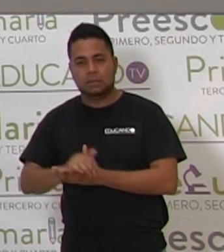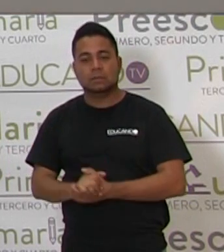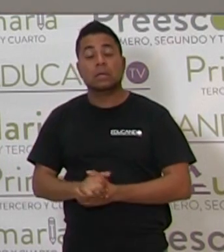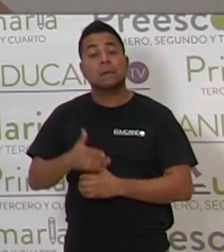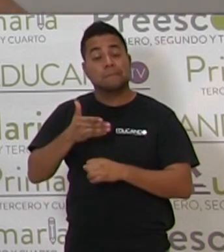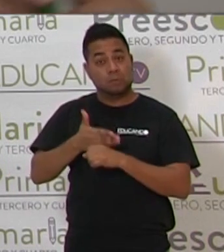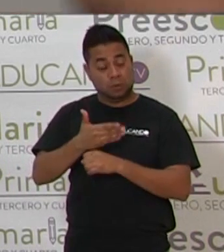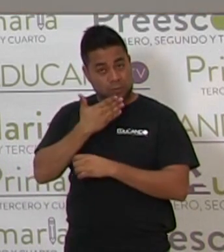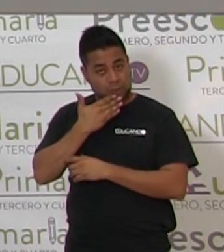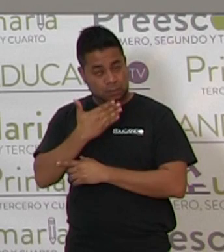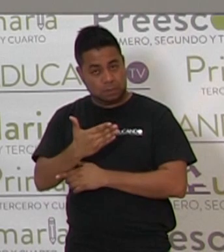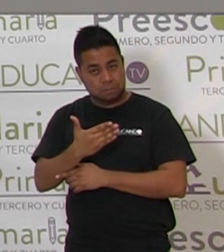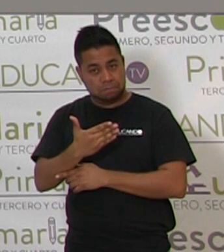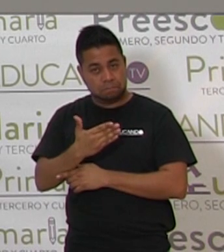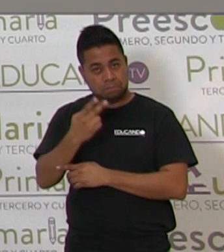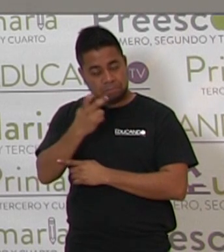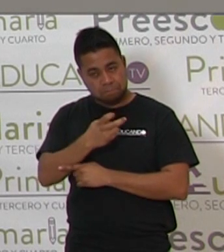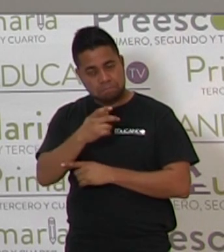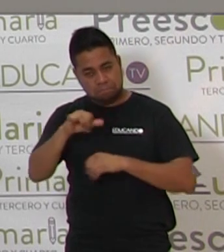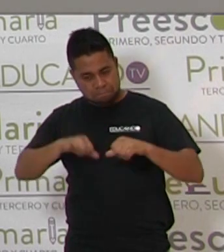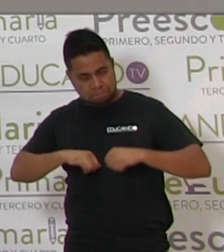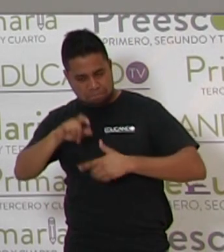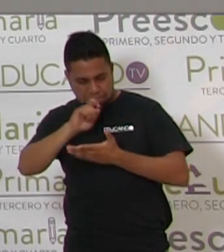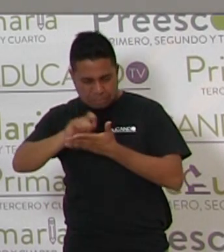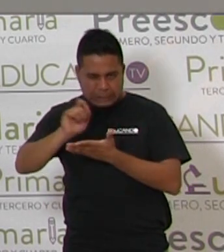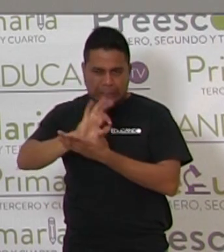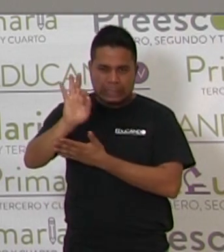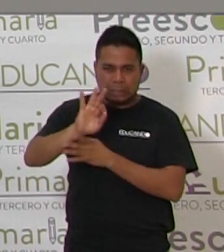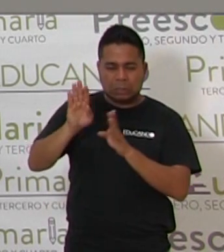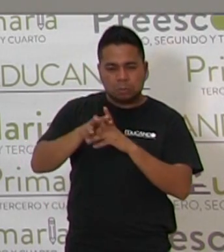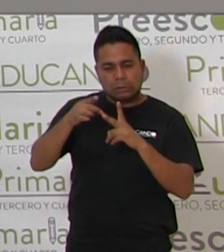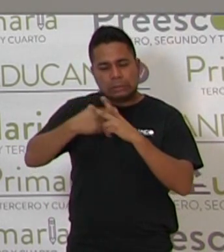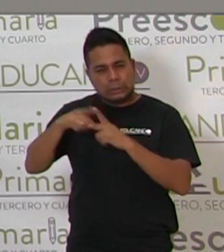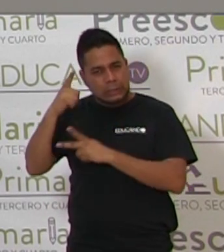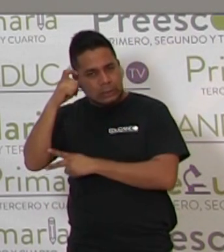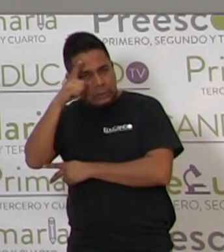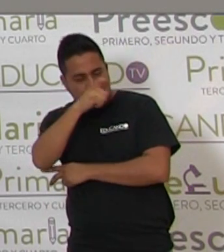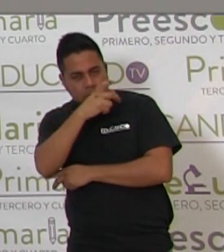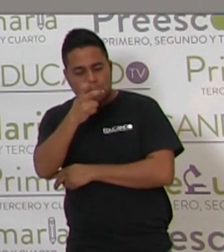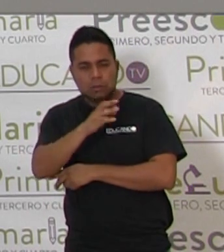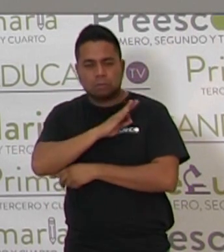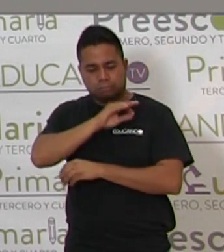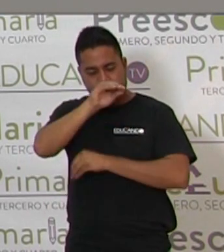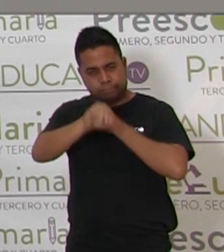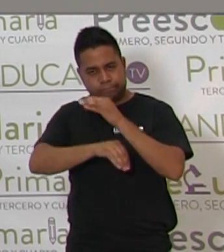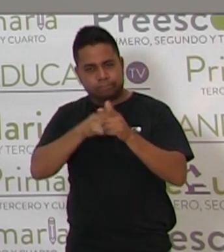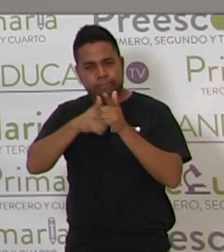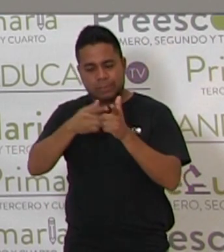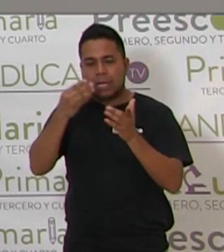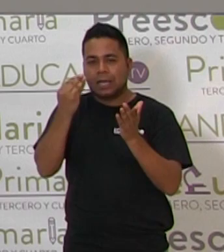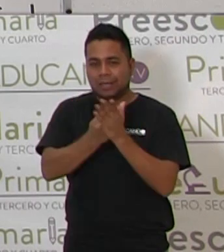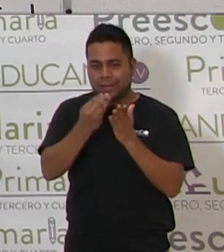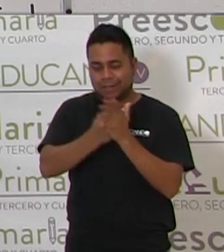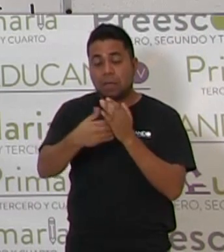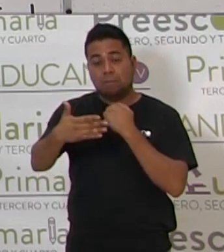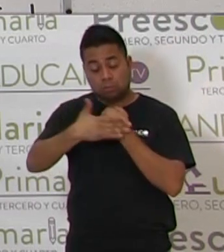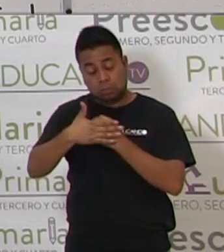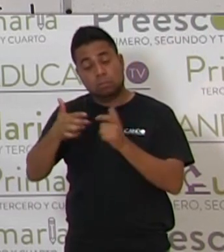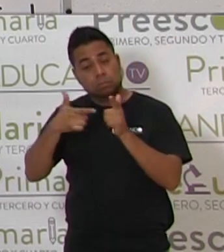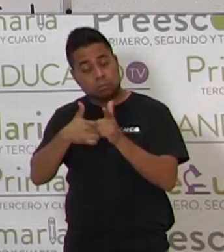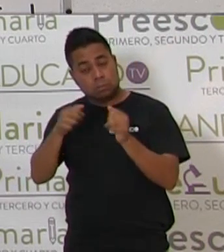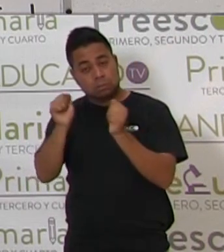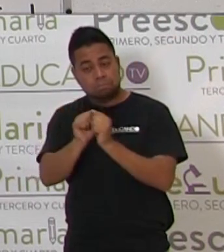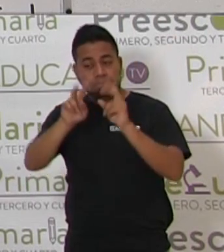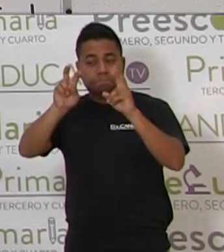Quizás este ejercicio va a costarnos un poquito de más trabajo. Así es que vamos a seguir trabajando en la siguiente sesión con algunos de los